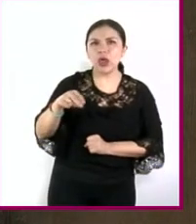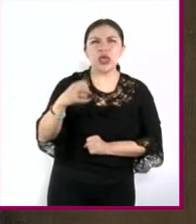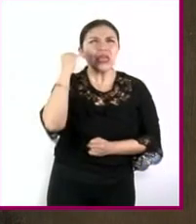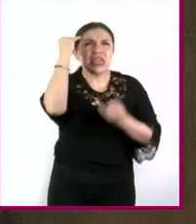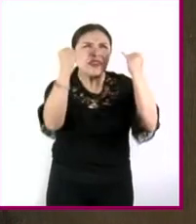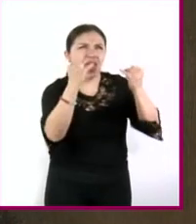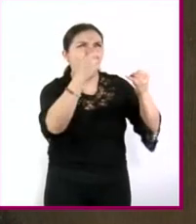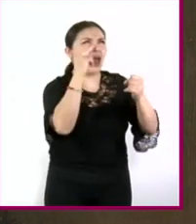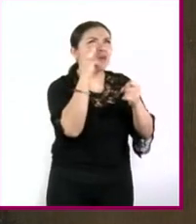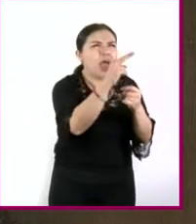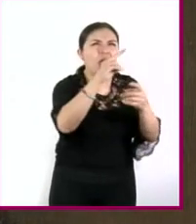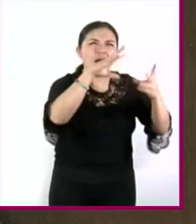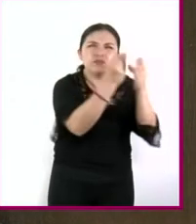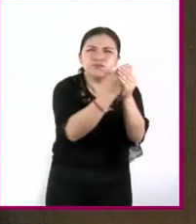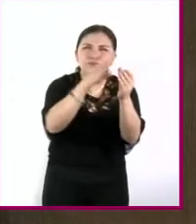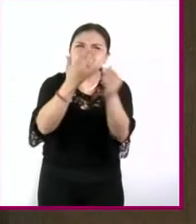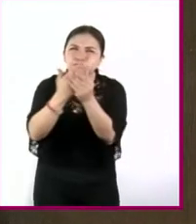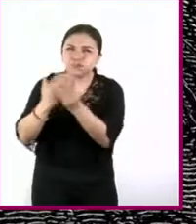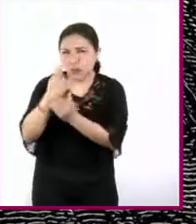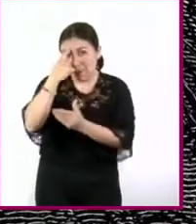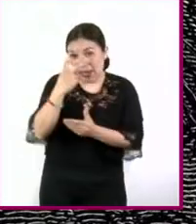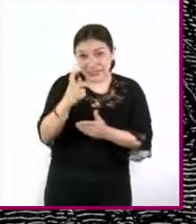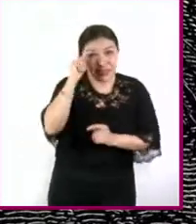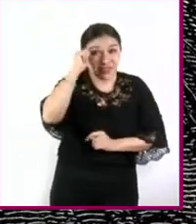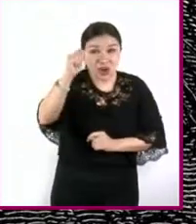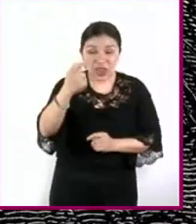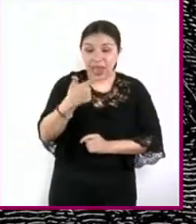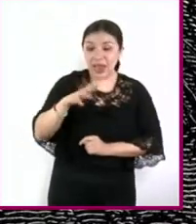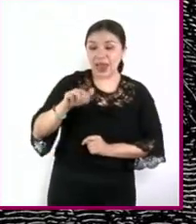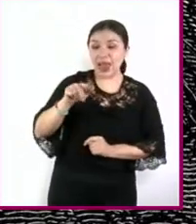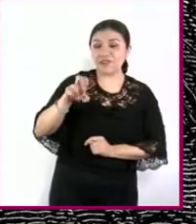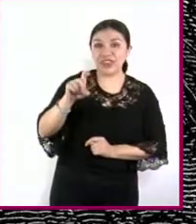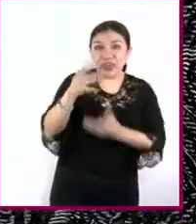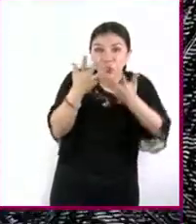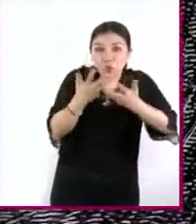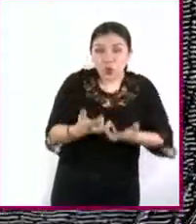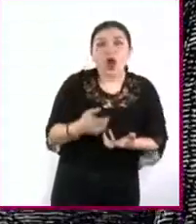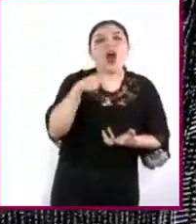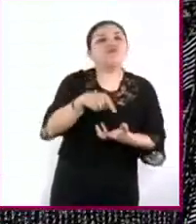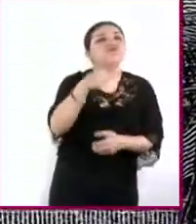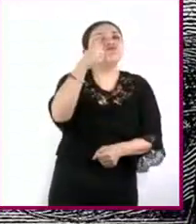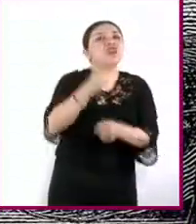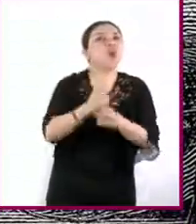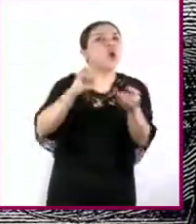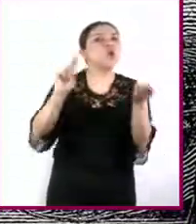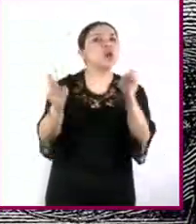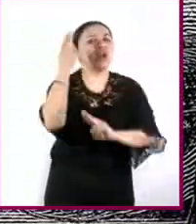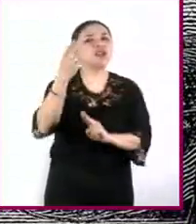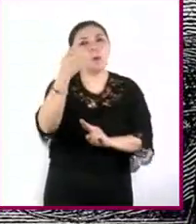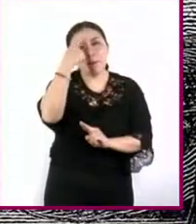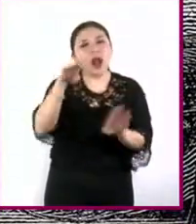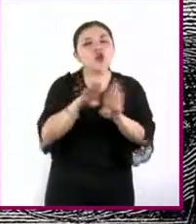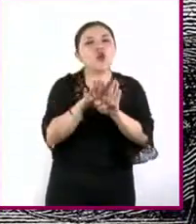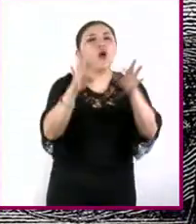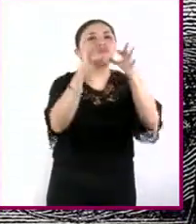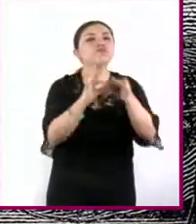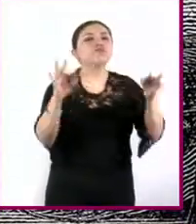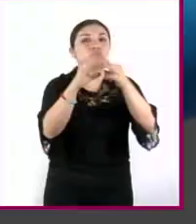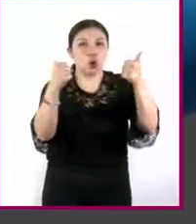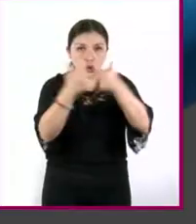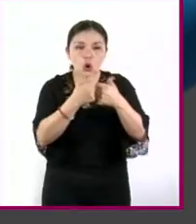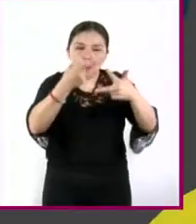las ideas anteriores en la teoría de la gravedad convirtiéndose en la primera fuerza fundamental del universo en describirse matemáticamente